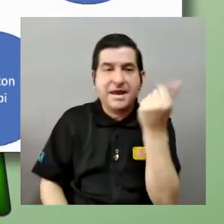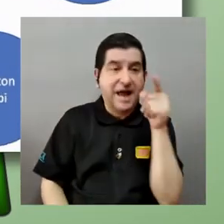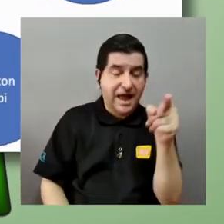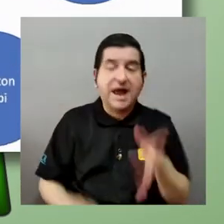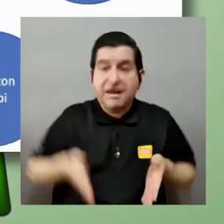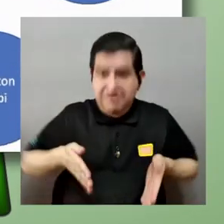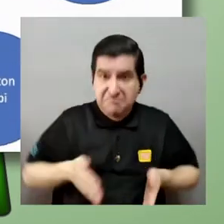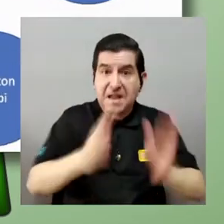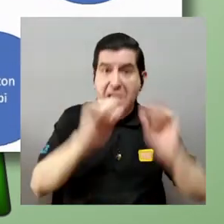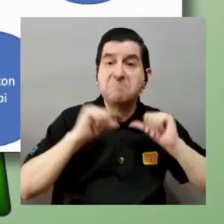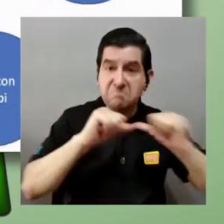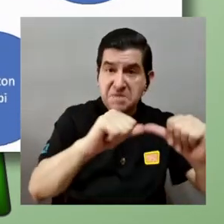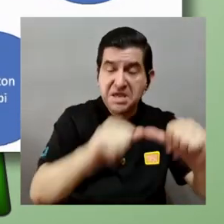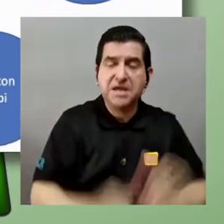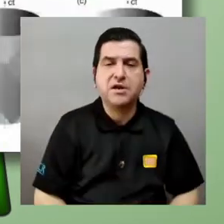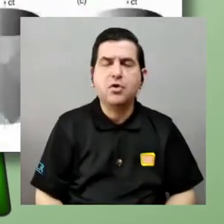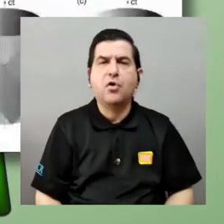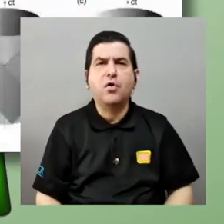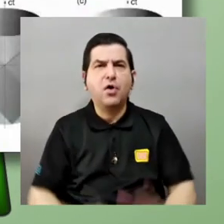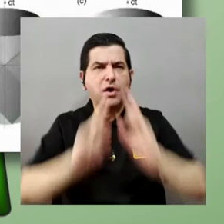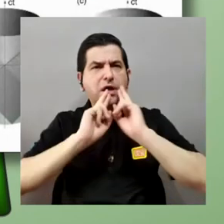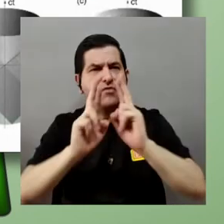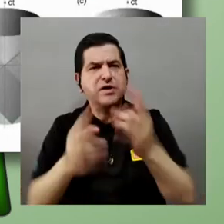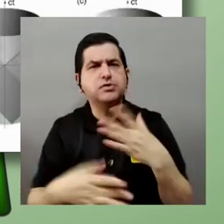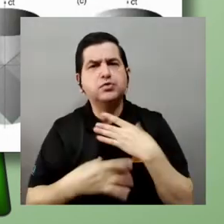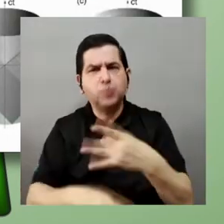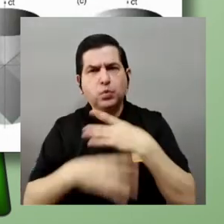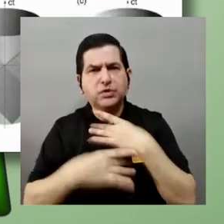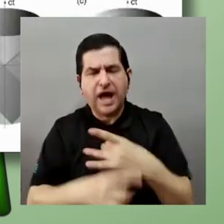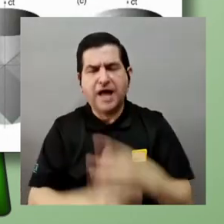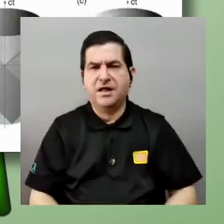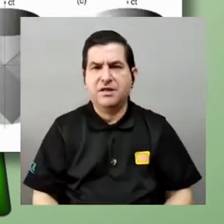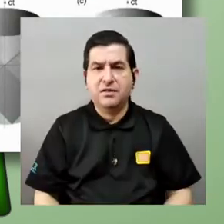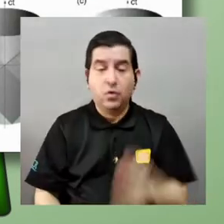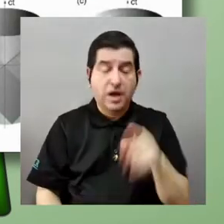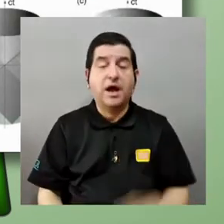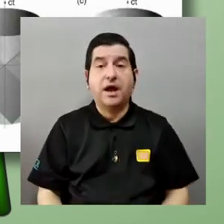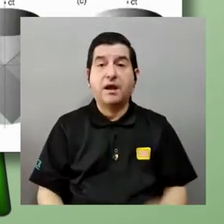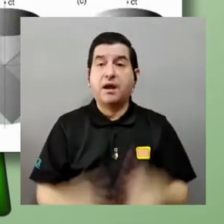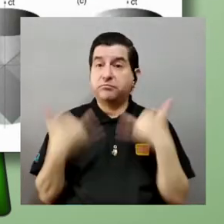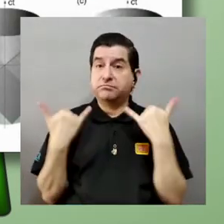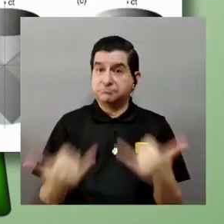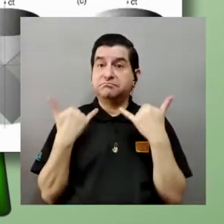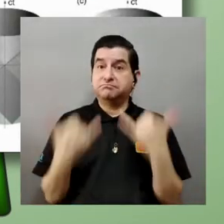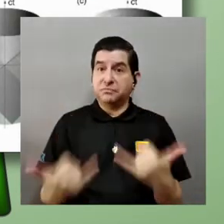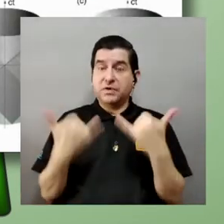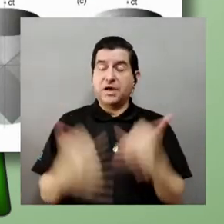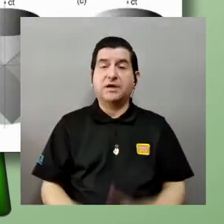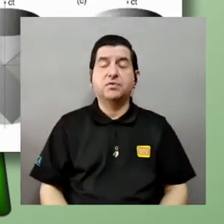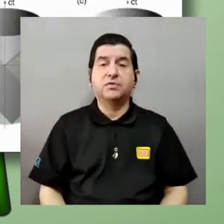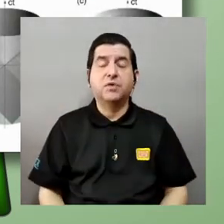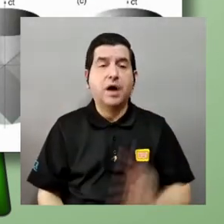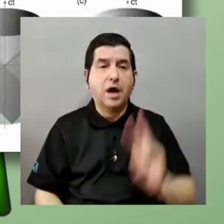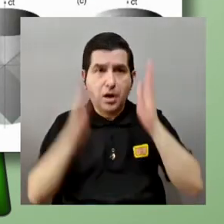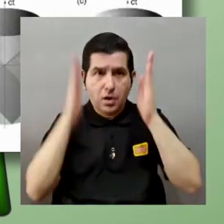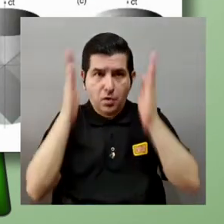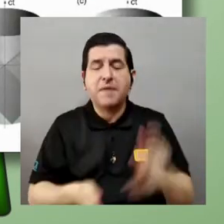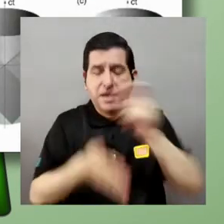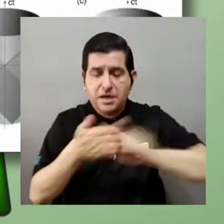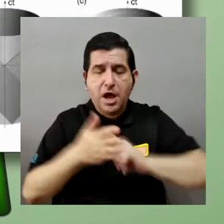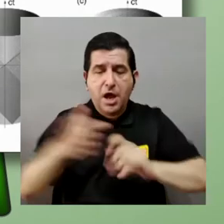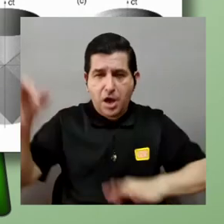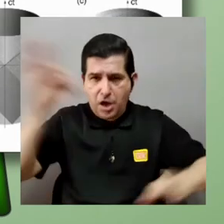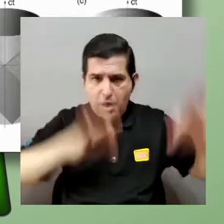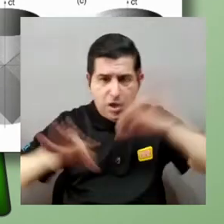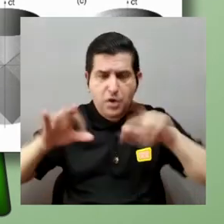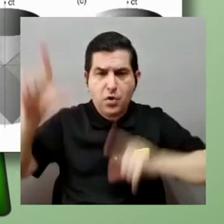entonces él se va por ese camino y logra un resultado muy interesante el cual es súper actual ¿verdad? nuestro colega ahí en la escuela